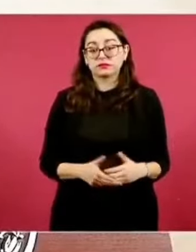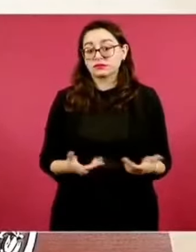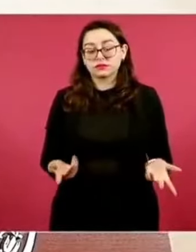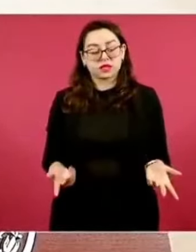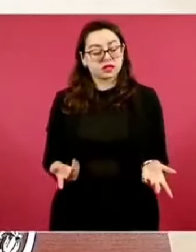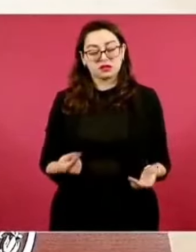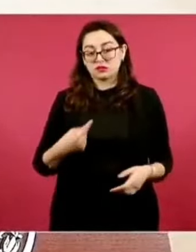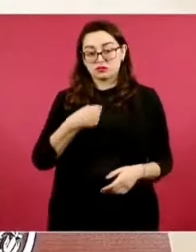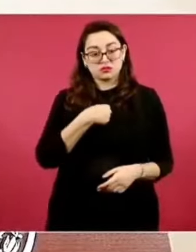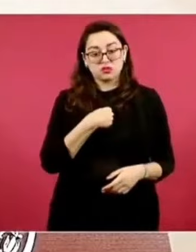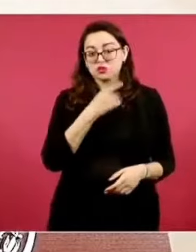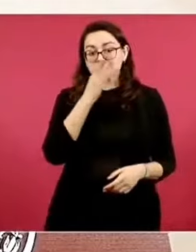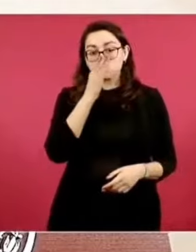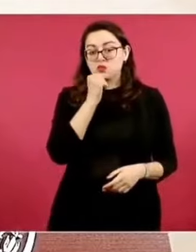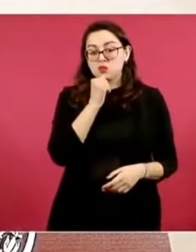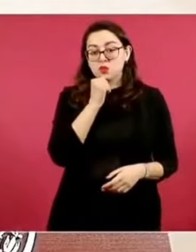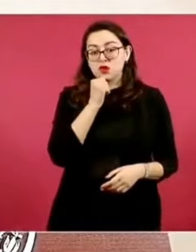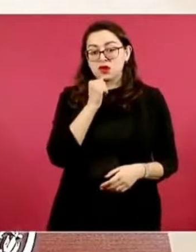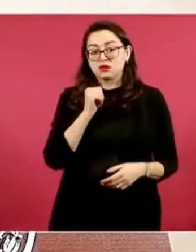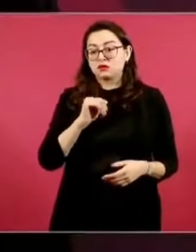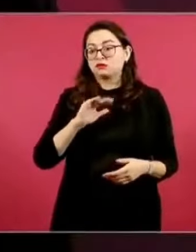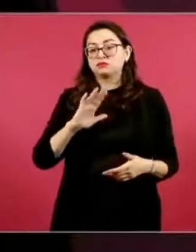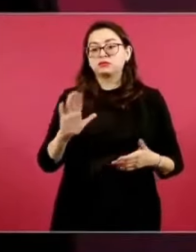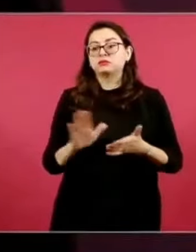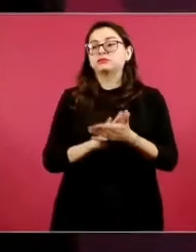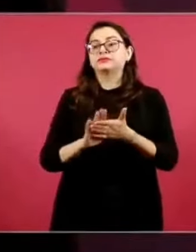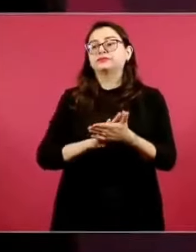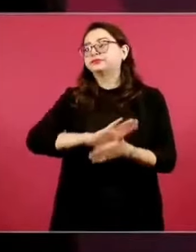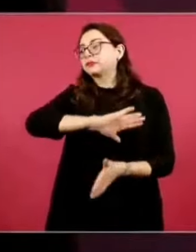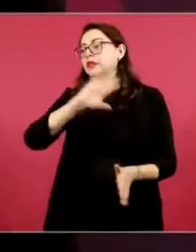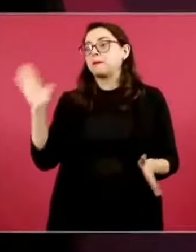a dar un carpetazo.